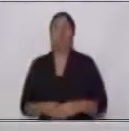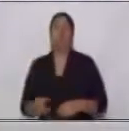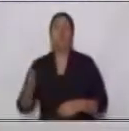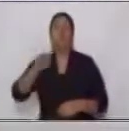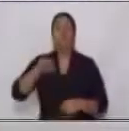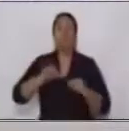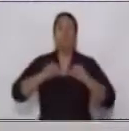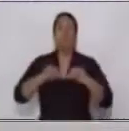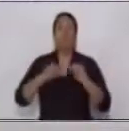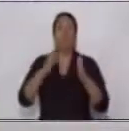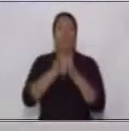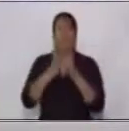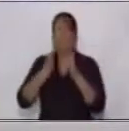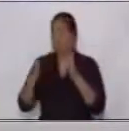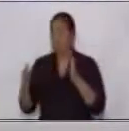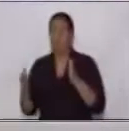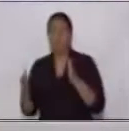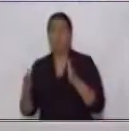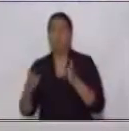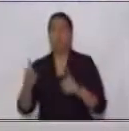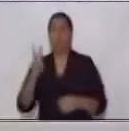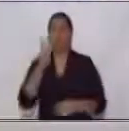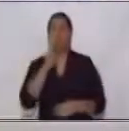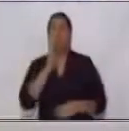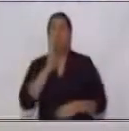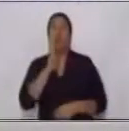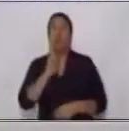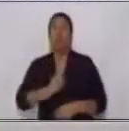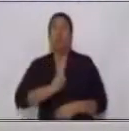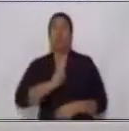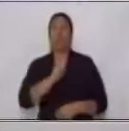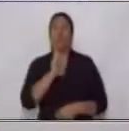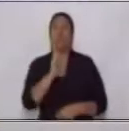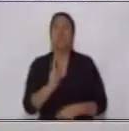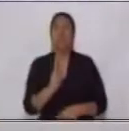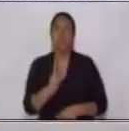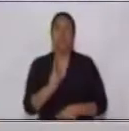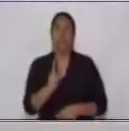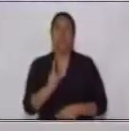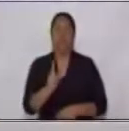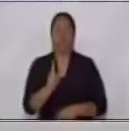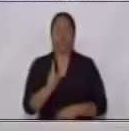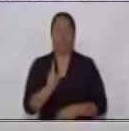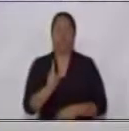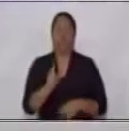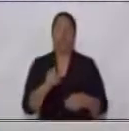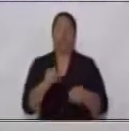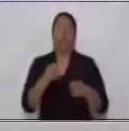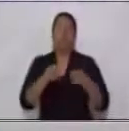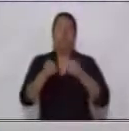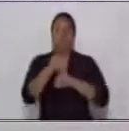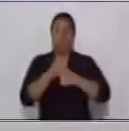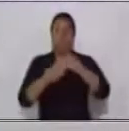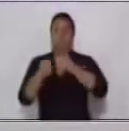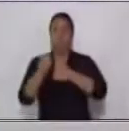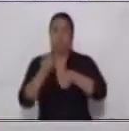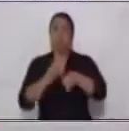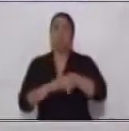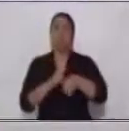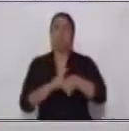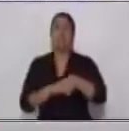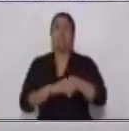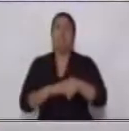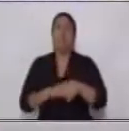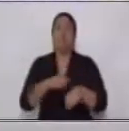está el verbo ser conjugado en cualquiera de los tiempos también consta de un